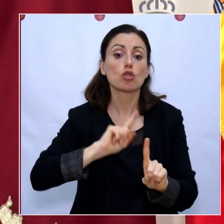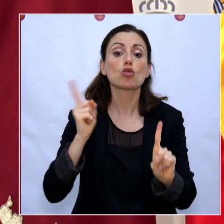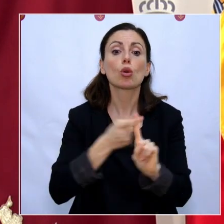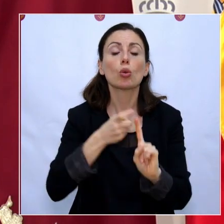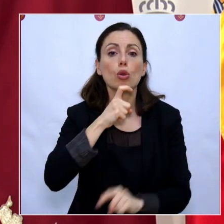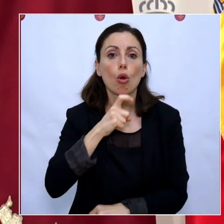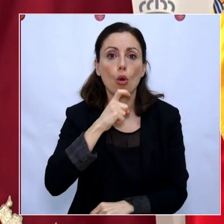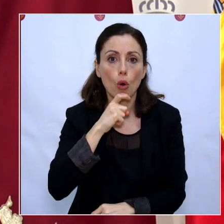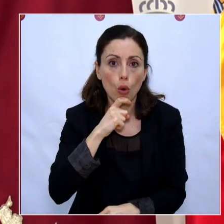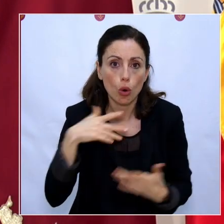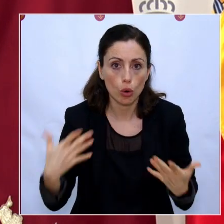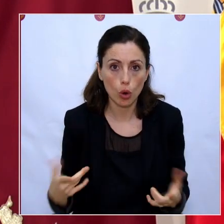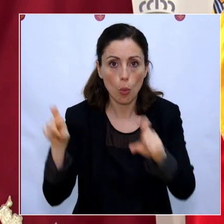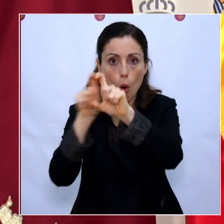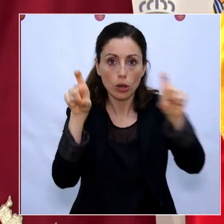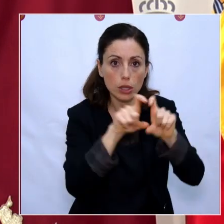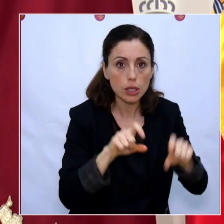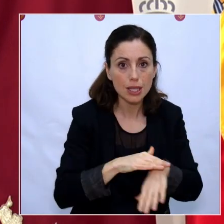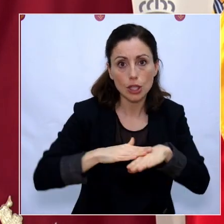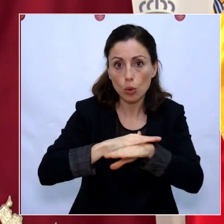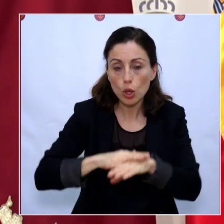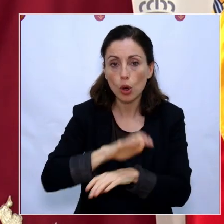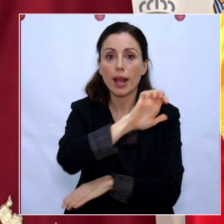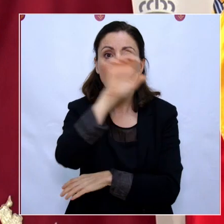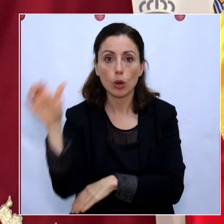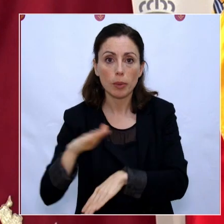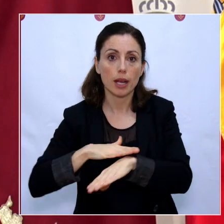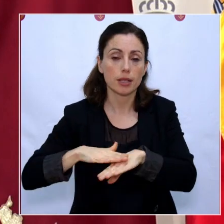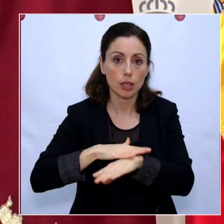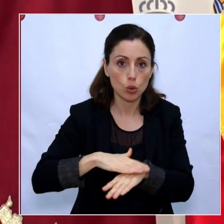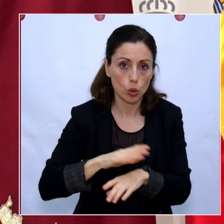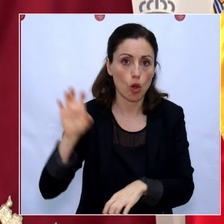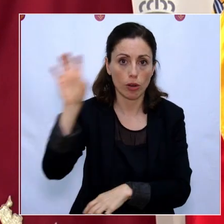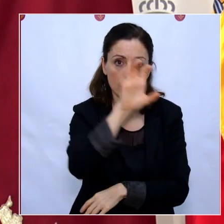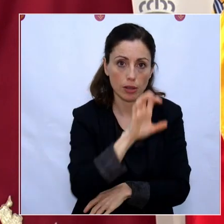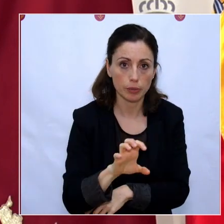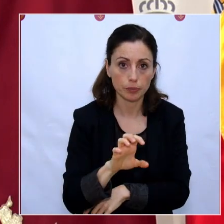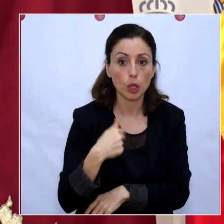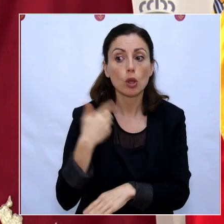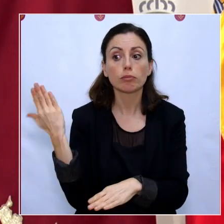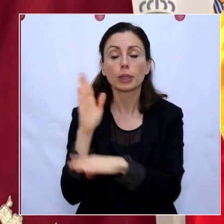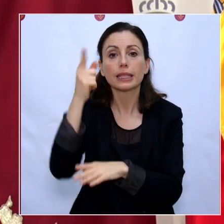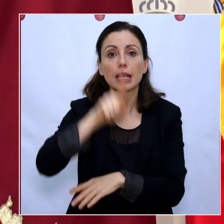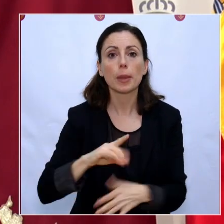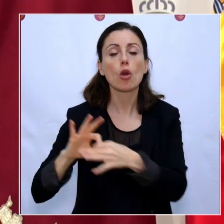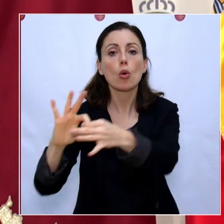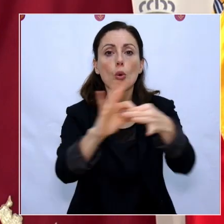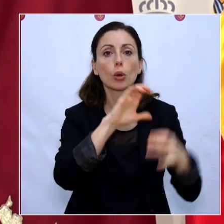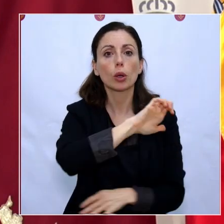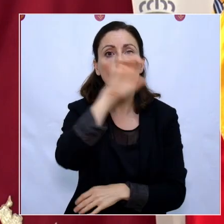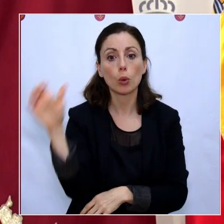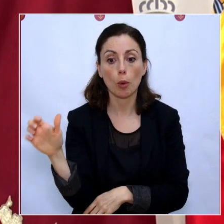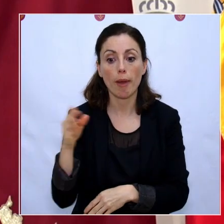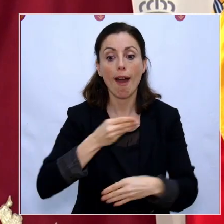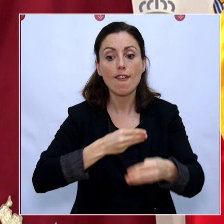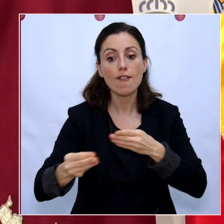desde las instituciones europeas y desde las instituciones estatales. También le he solicitado que, al igual que la Unión Europea va a flexibilizar